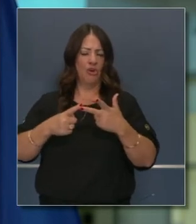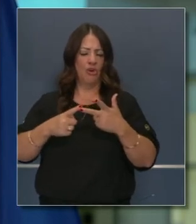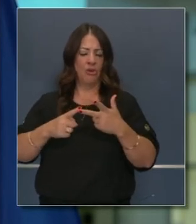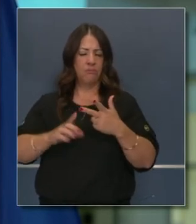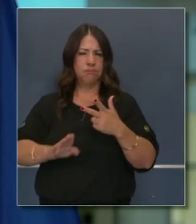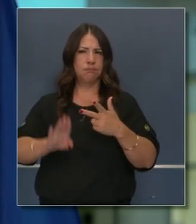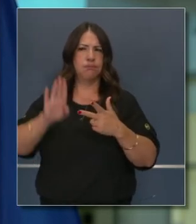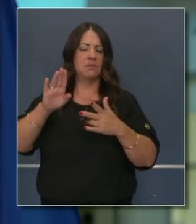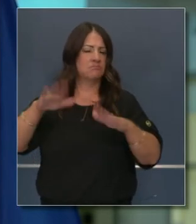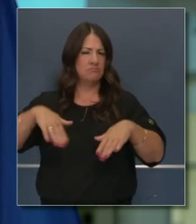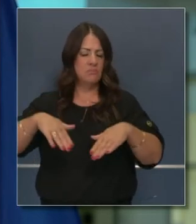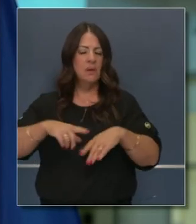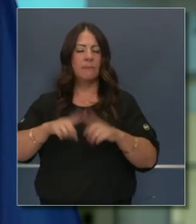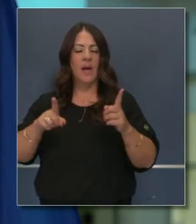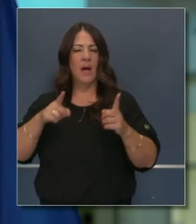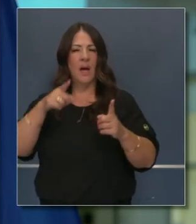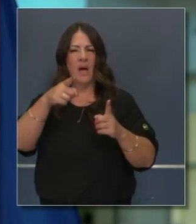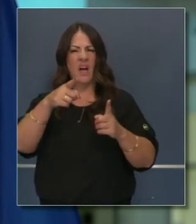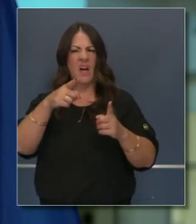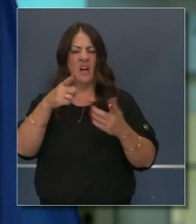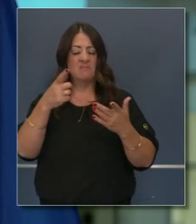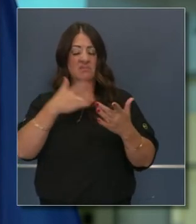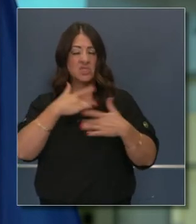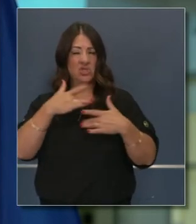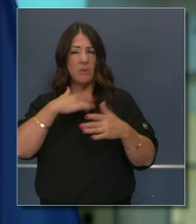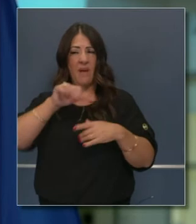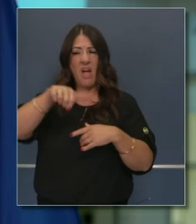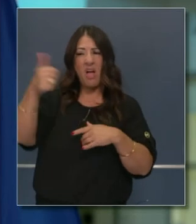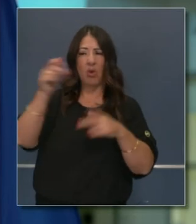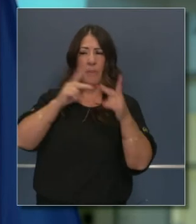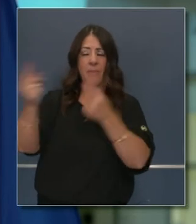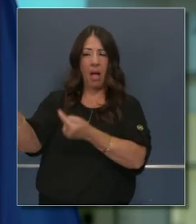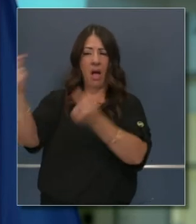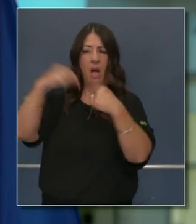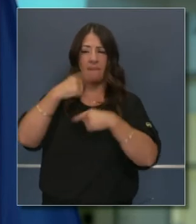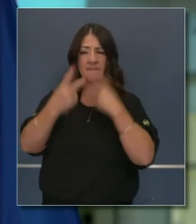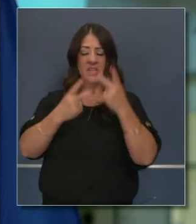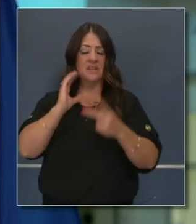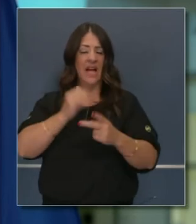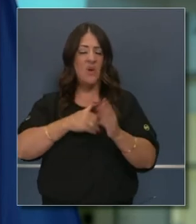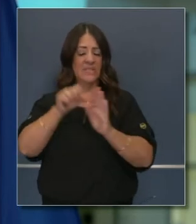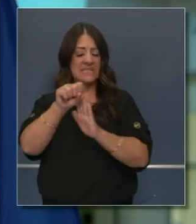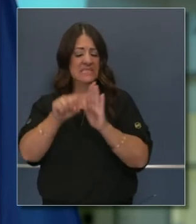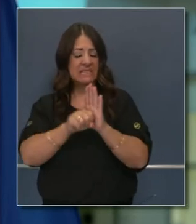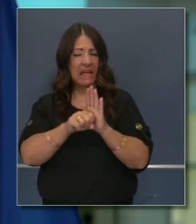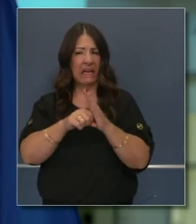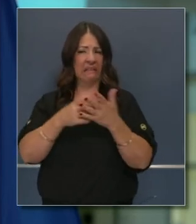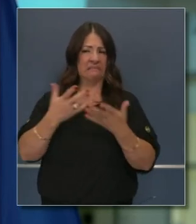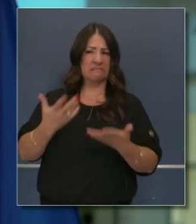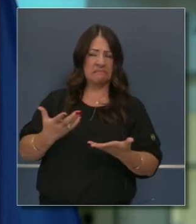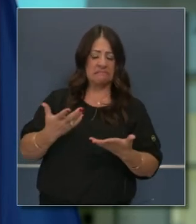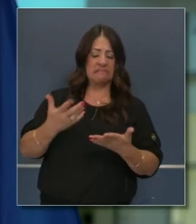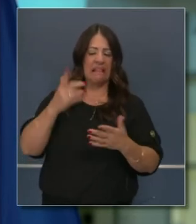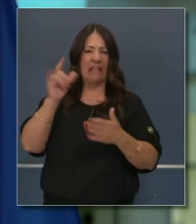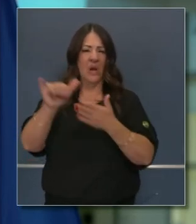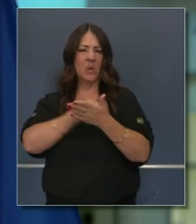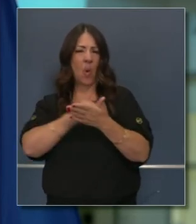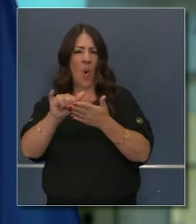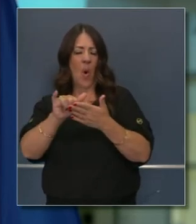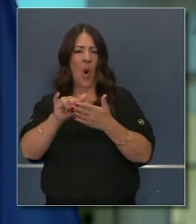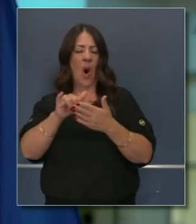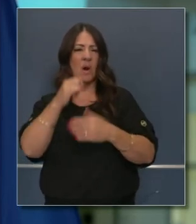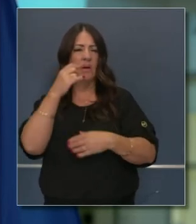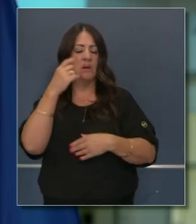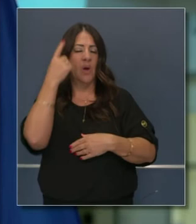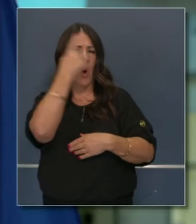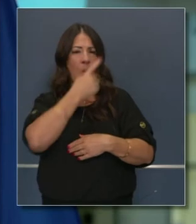cuarentena para los viajeros que vienen de esos otros estados que tienen altos niveles de contagio,